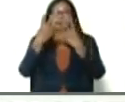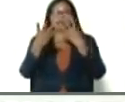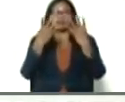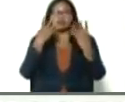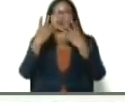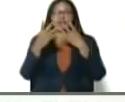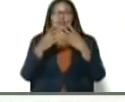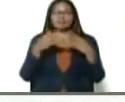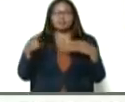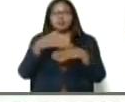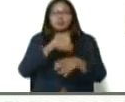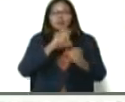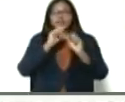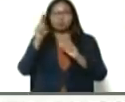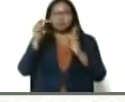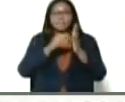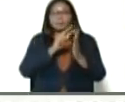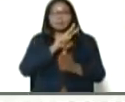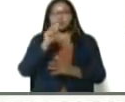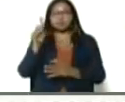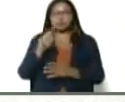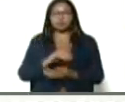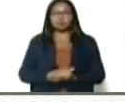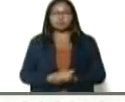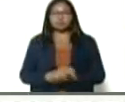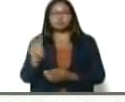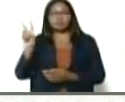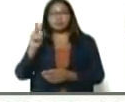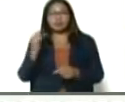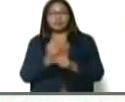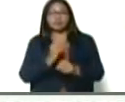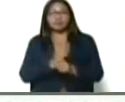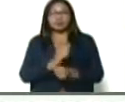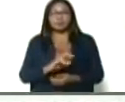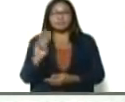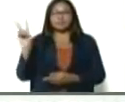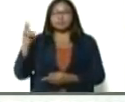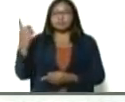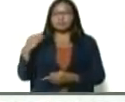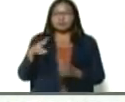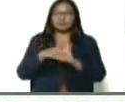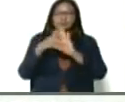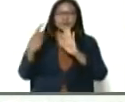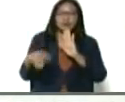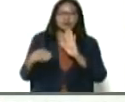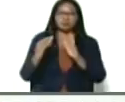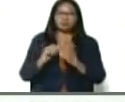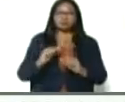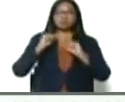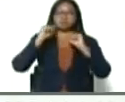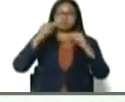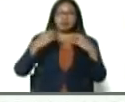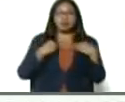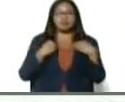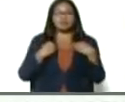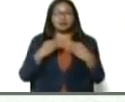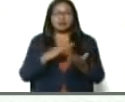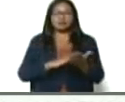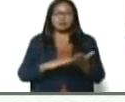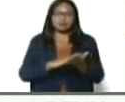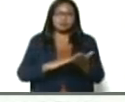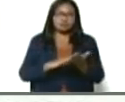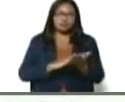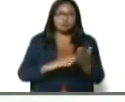Anzuategui, 2021, Venezuela trabaja, Venezuela tiene derecho, al triunfo, a la vida, a la recuperación,